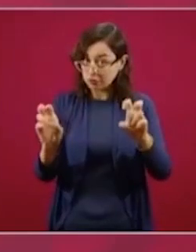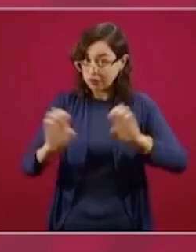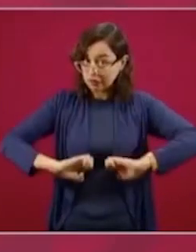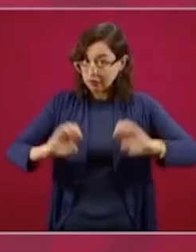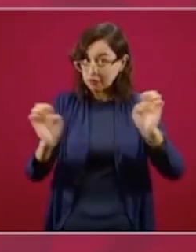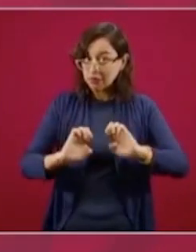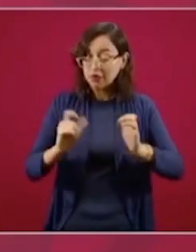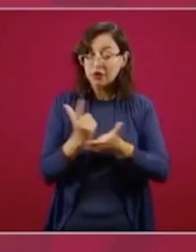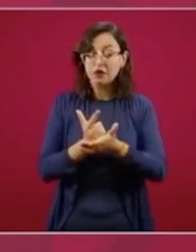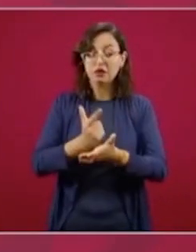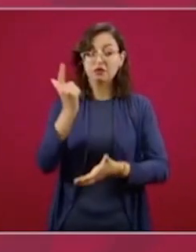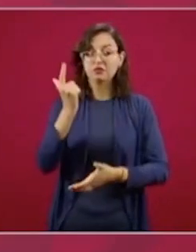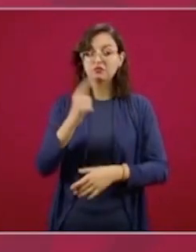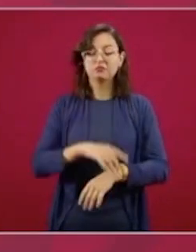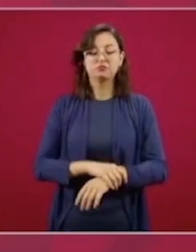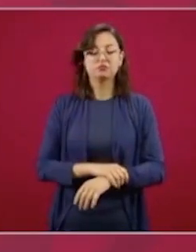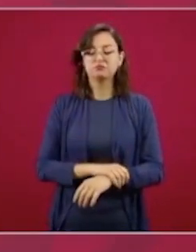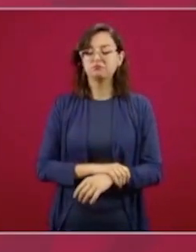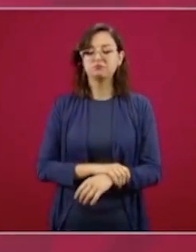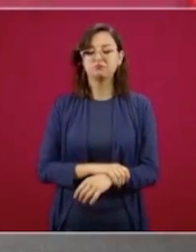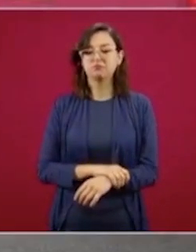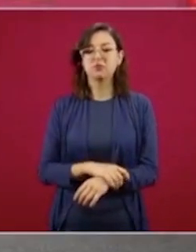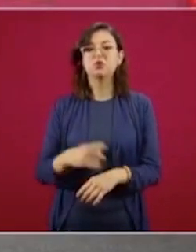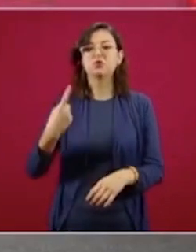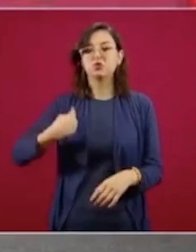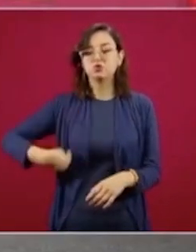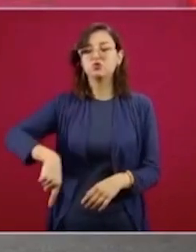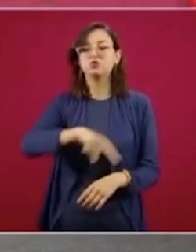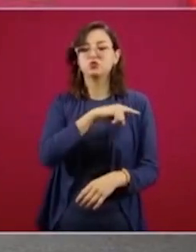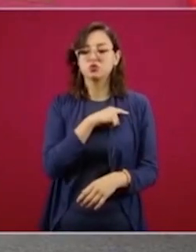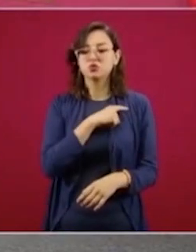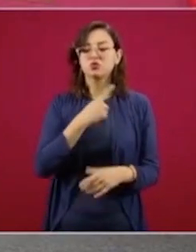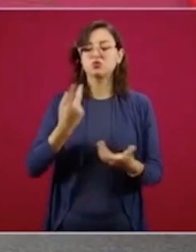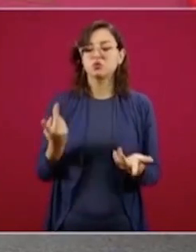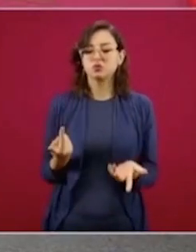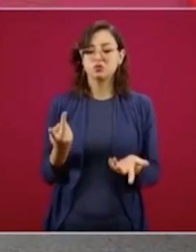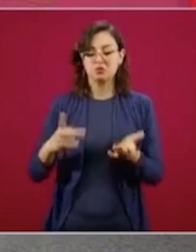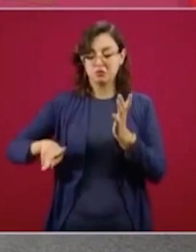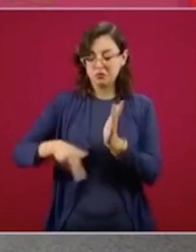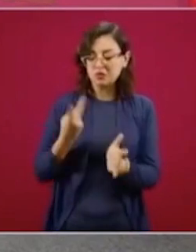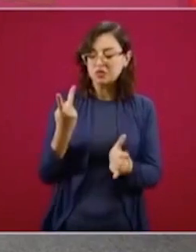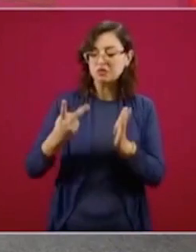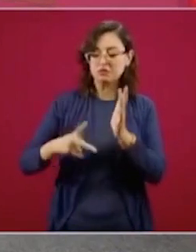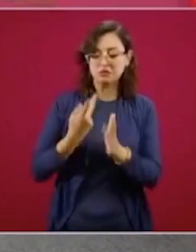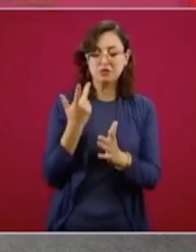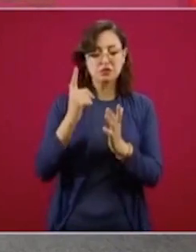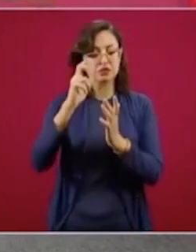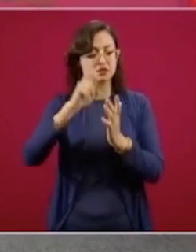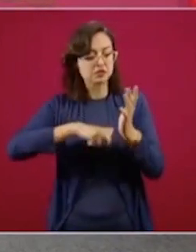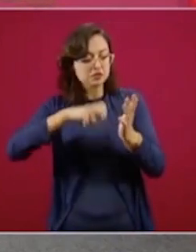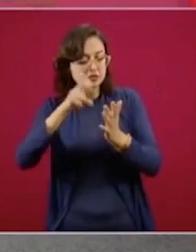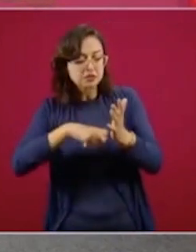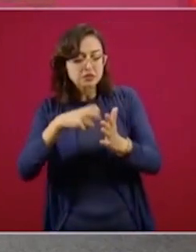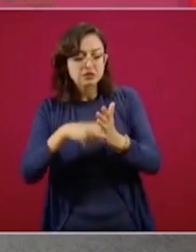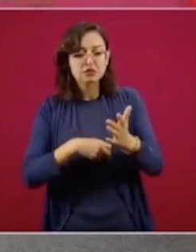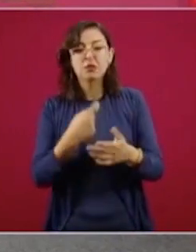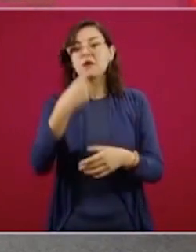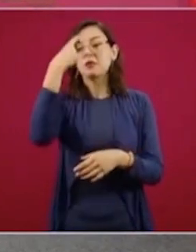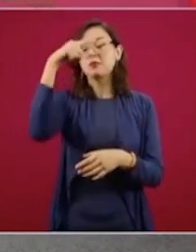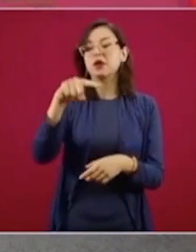Nosotros llevamos a cabo una reforma para que se garantice